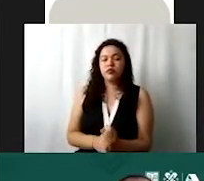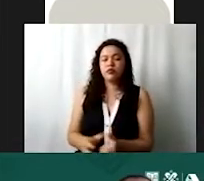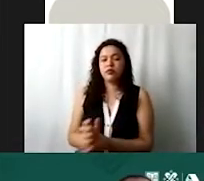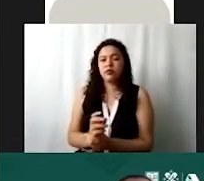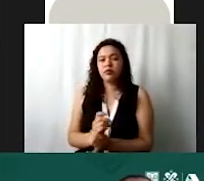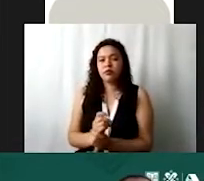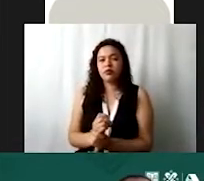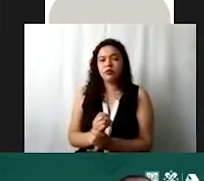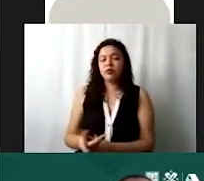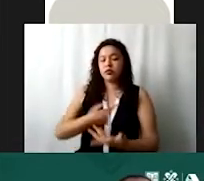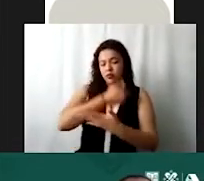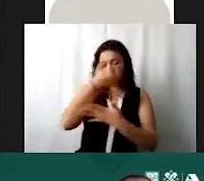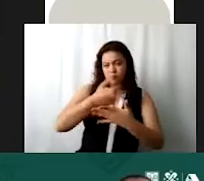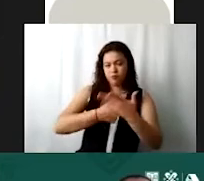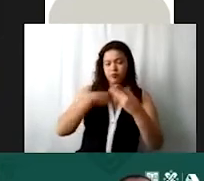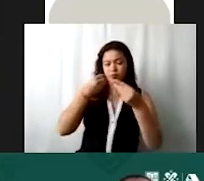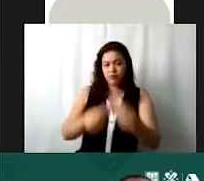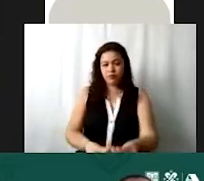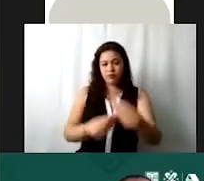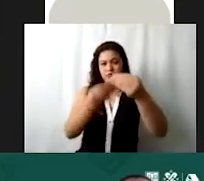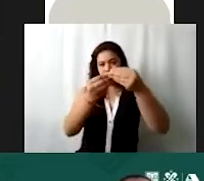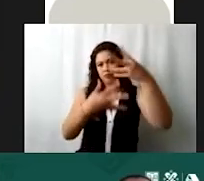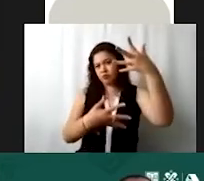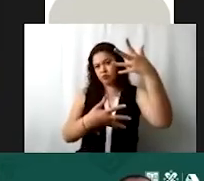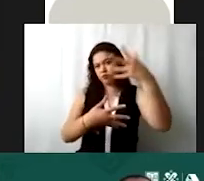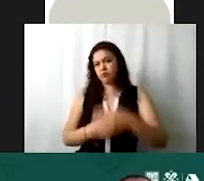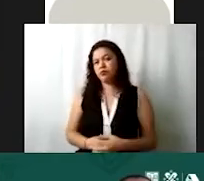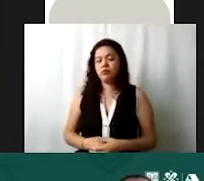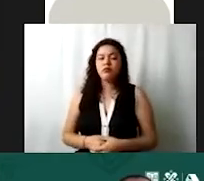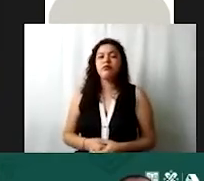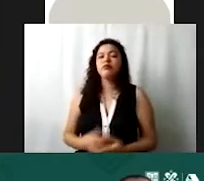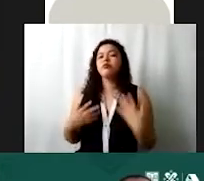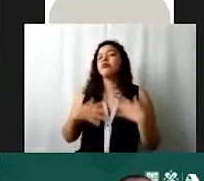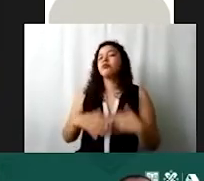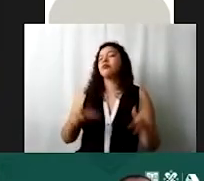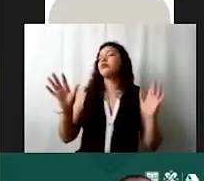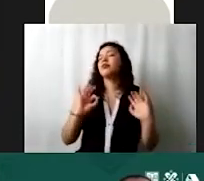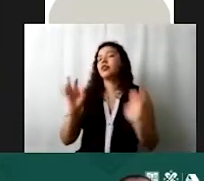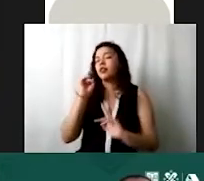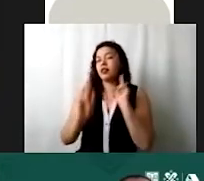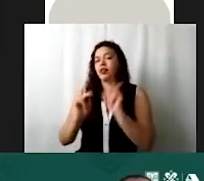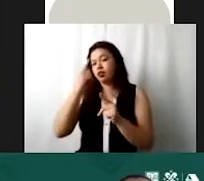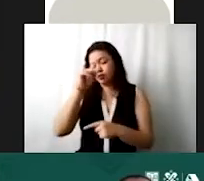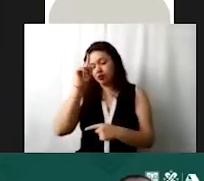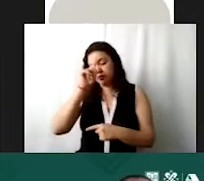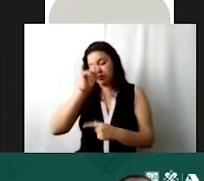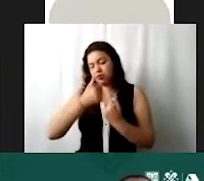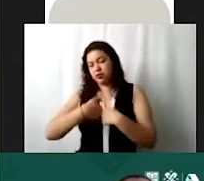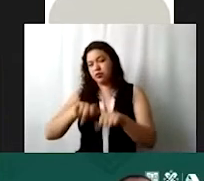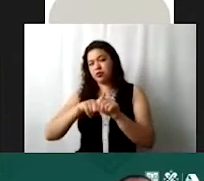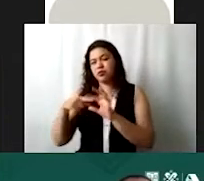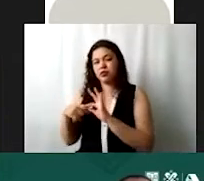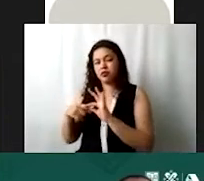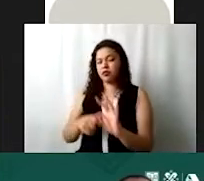esas cuentas. Entonces, vamos a suponer que dan alguna plática de orientación social, en